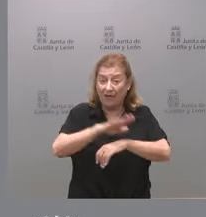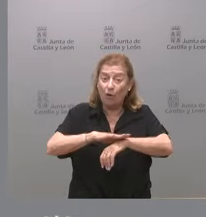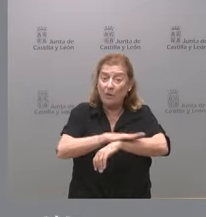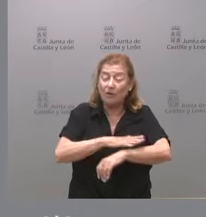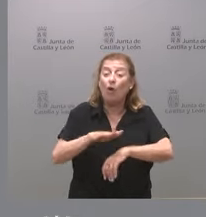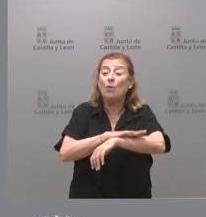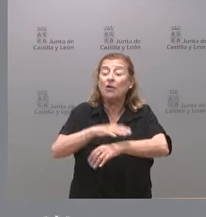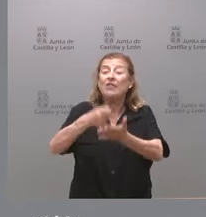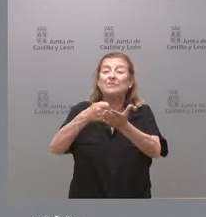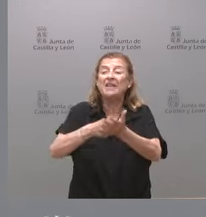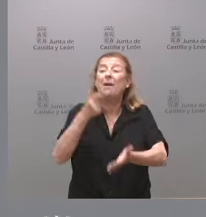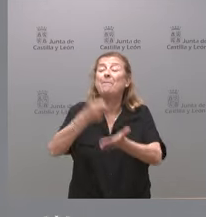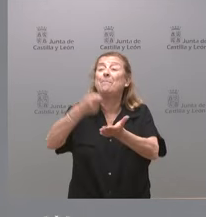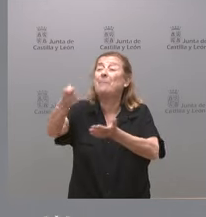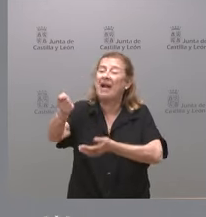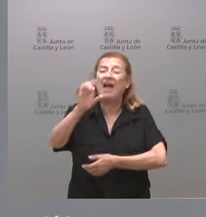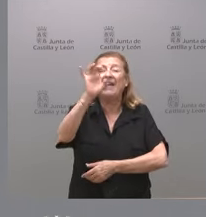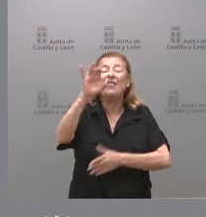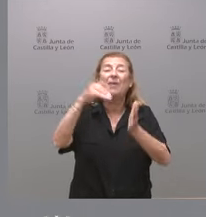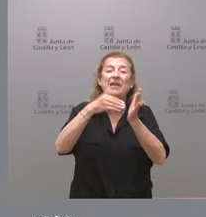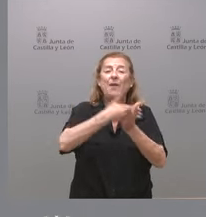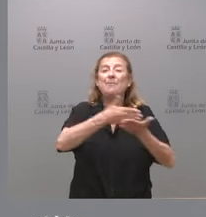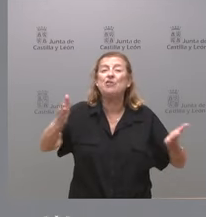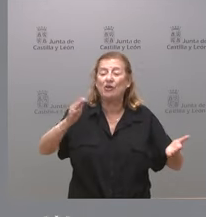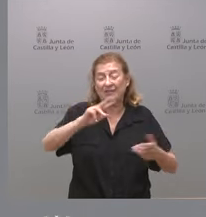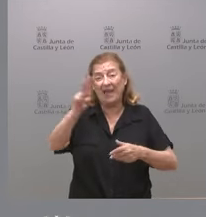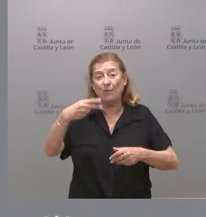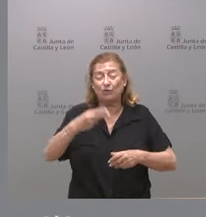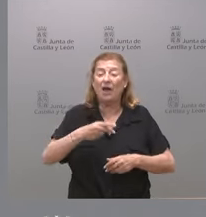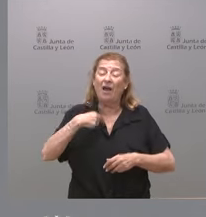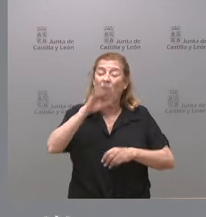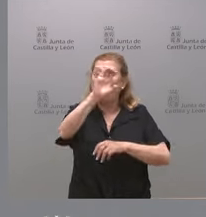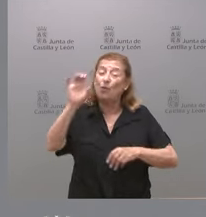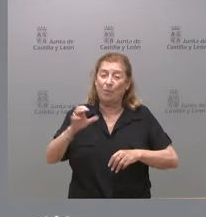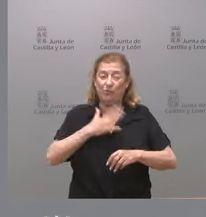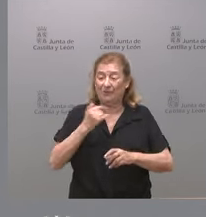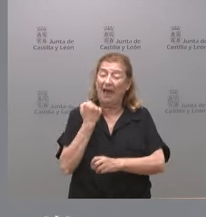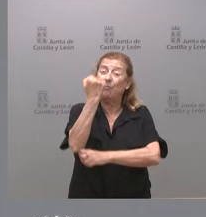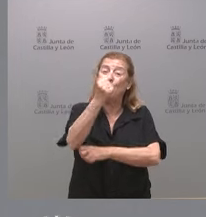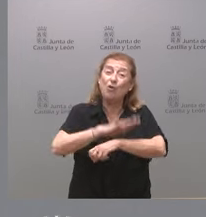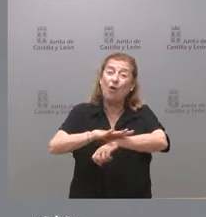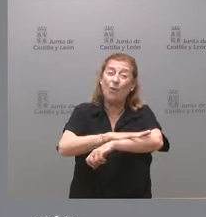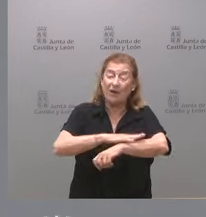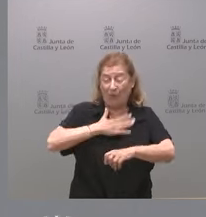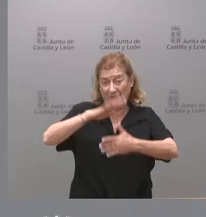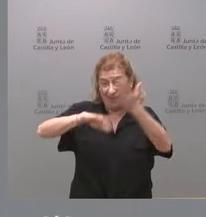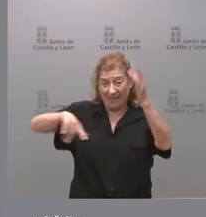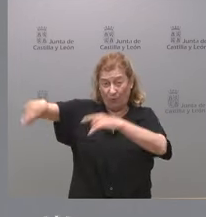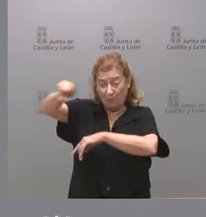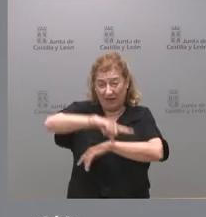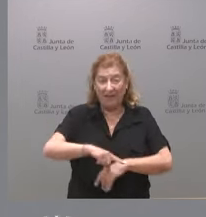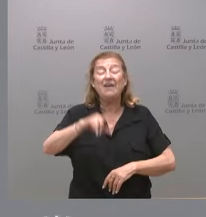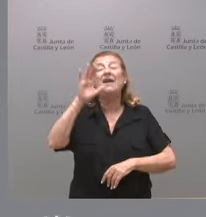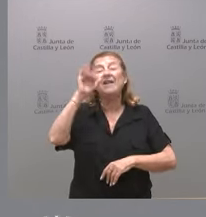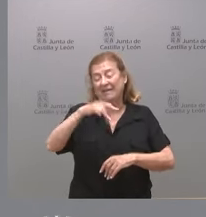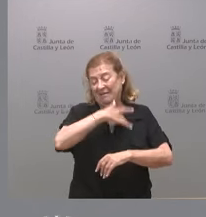gobierno de España pague 15.000 millones de euros a los partidos separatistas que le apoyan en el gobierno como condonación de deuda y a la vez